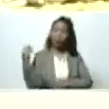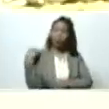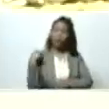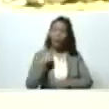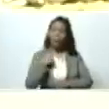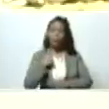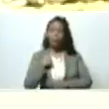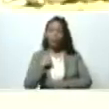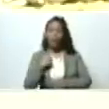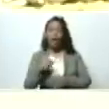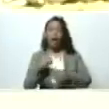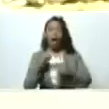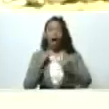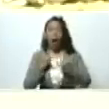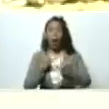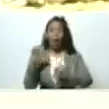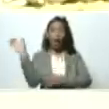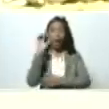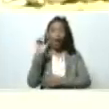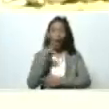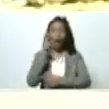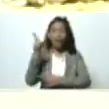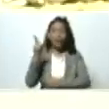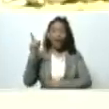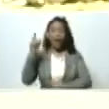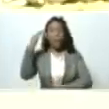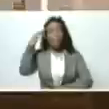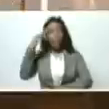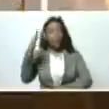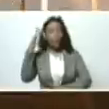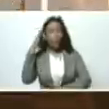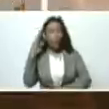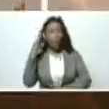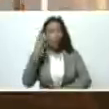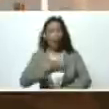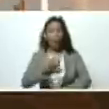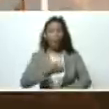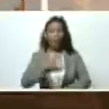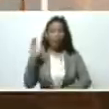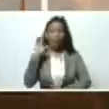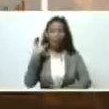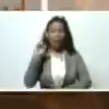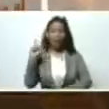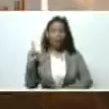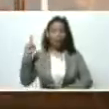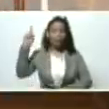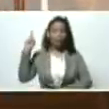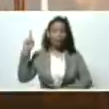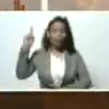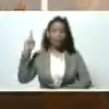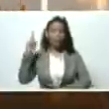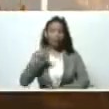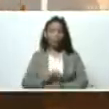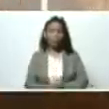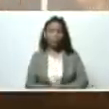ahora nos vamos directo a Caracas, allá está Carmen Meléndez, la alcaldesa de Caracas, Carmen Meléndez,